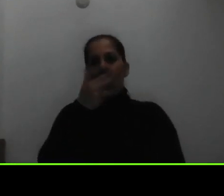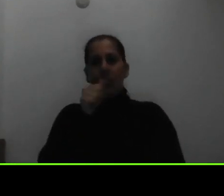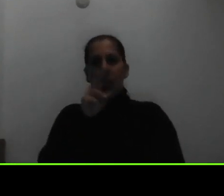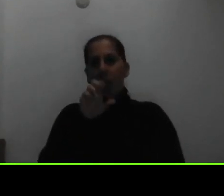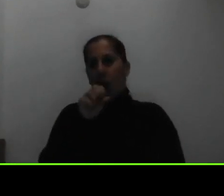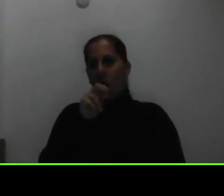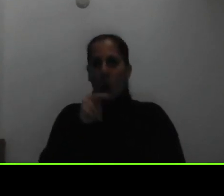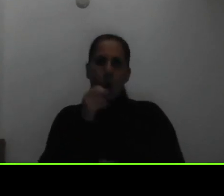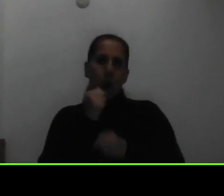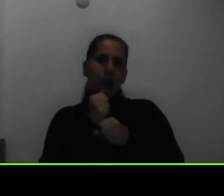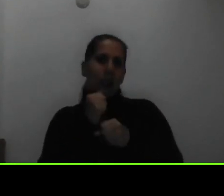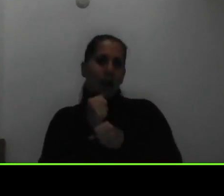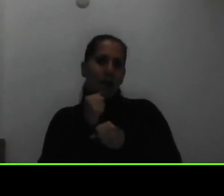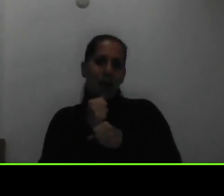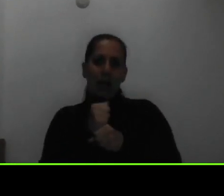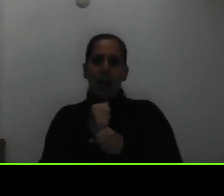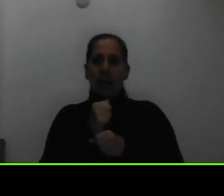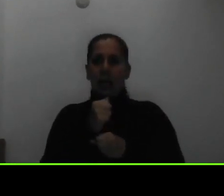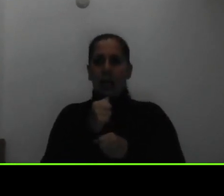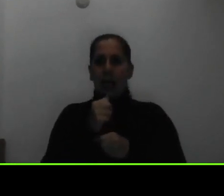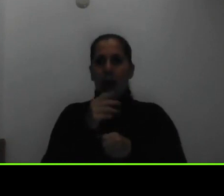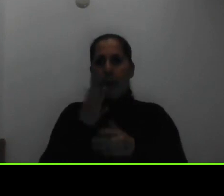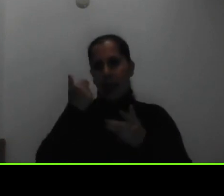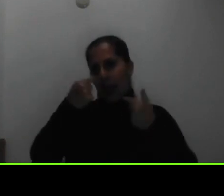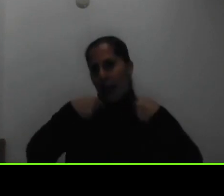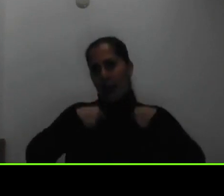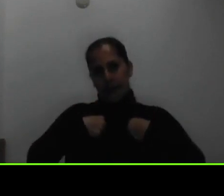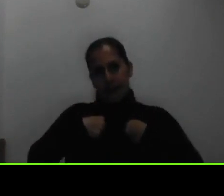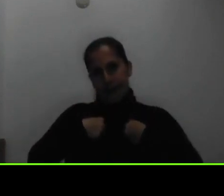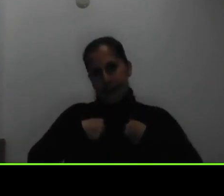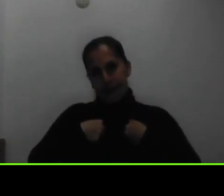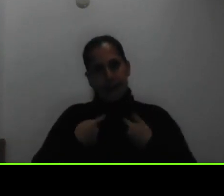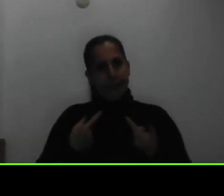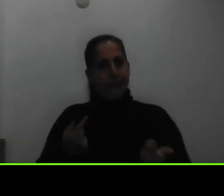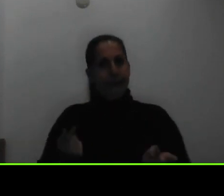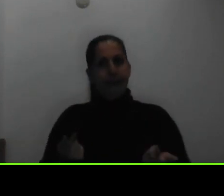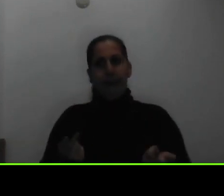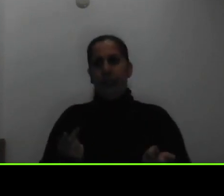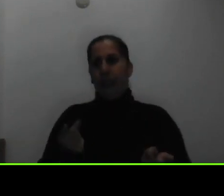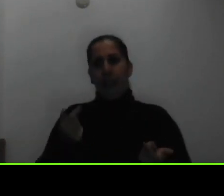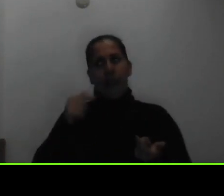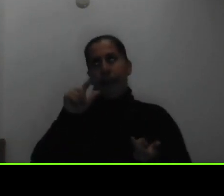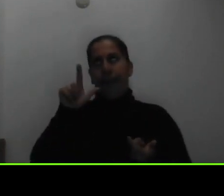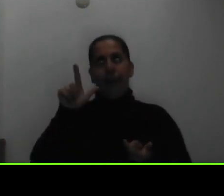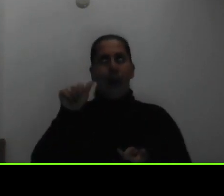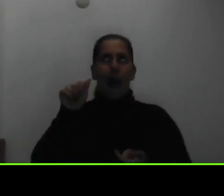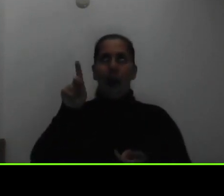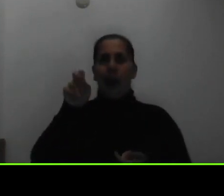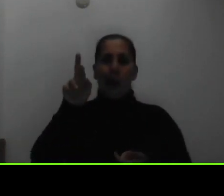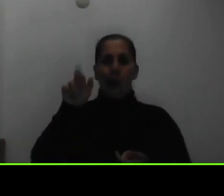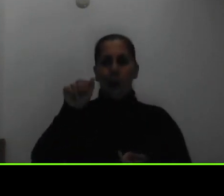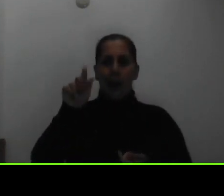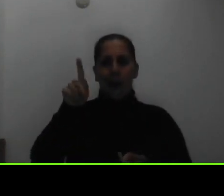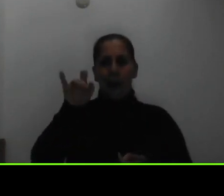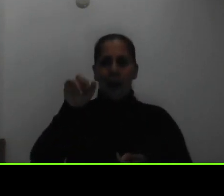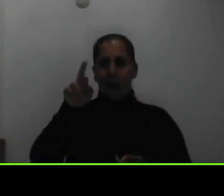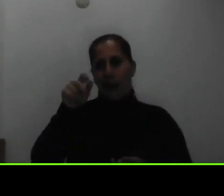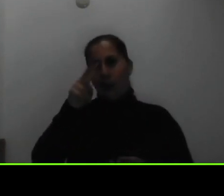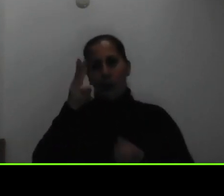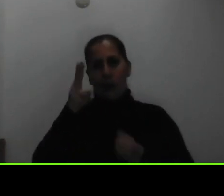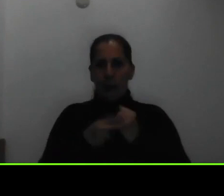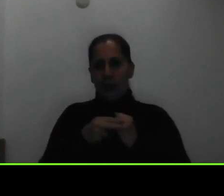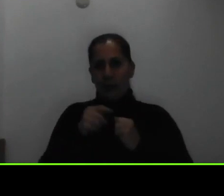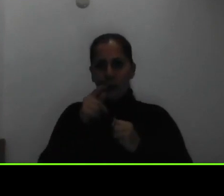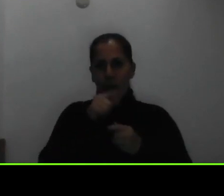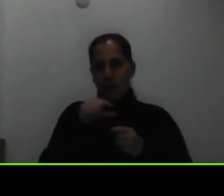la para la suscrita o para Laura Pérez dos veces a la semana tiene un salario tanto